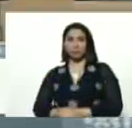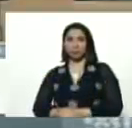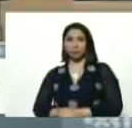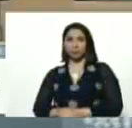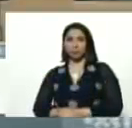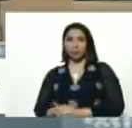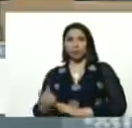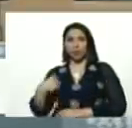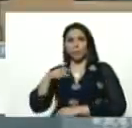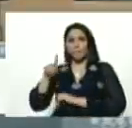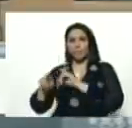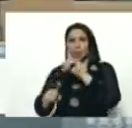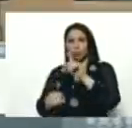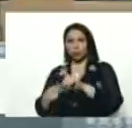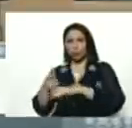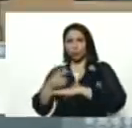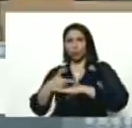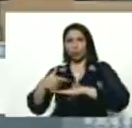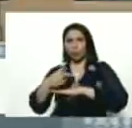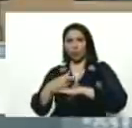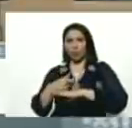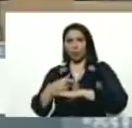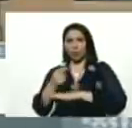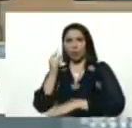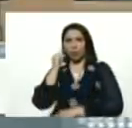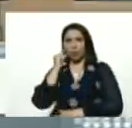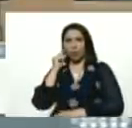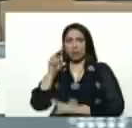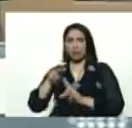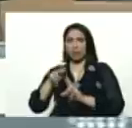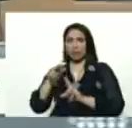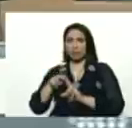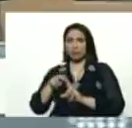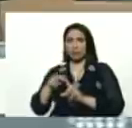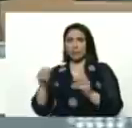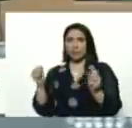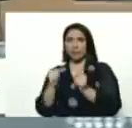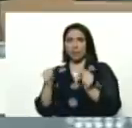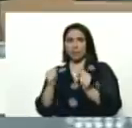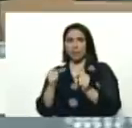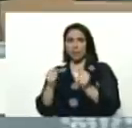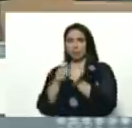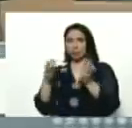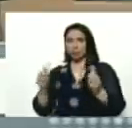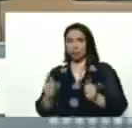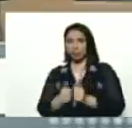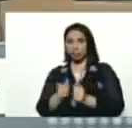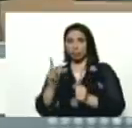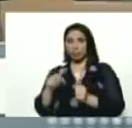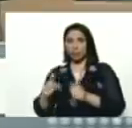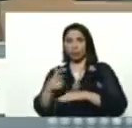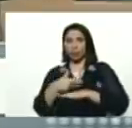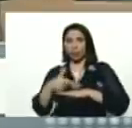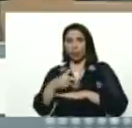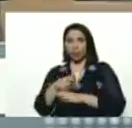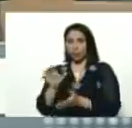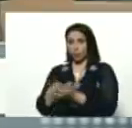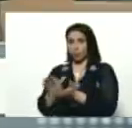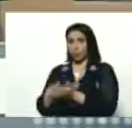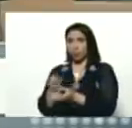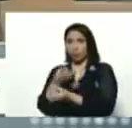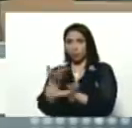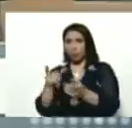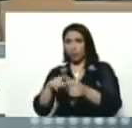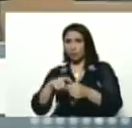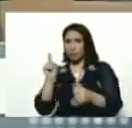yo le pregunto a la gobernadora de Táchira, Mérida, Anzuategui, y al gobernador de Nueva Esparta, ya ustedes se retiran,